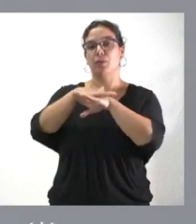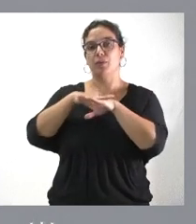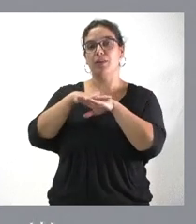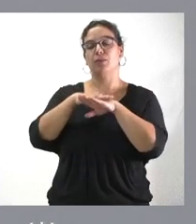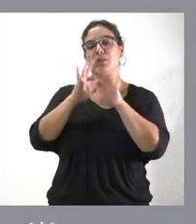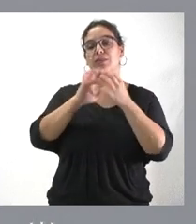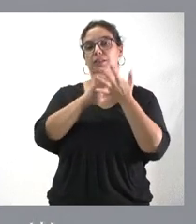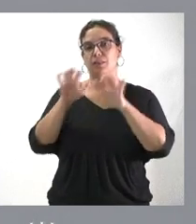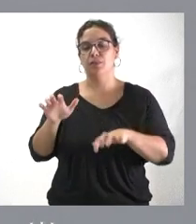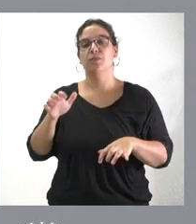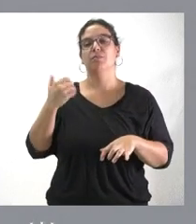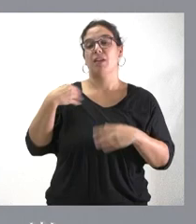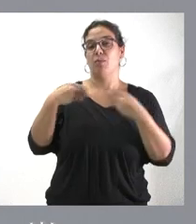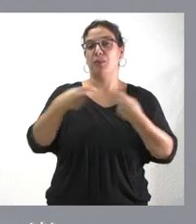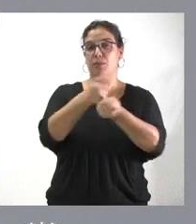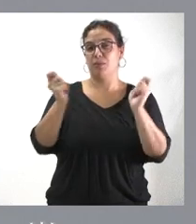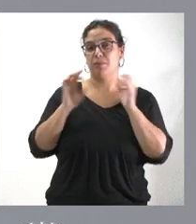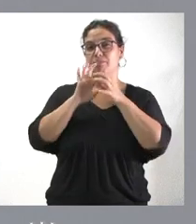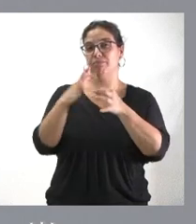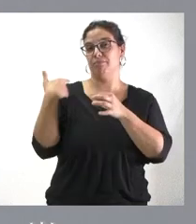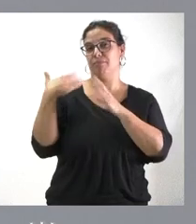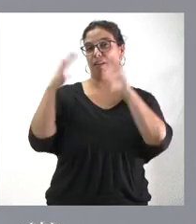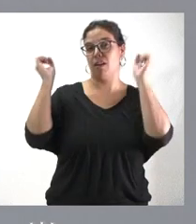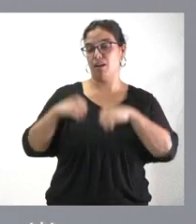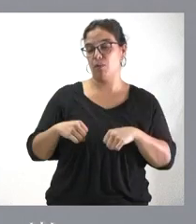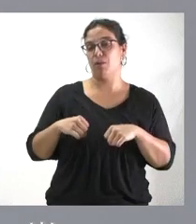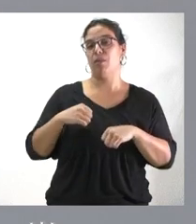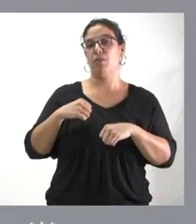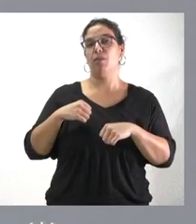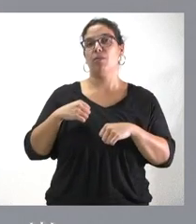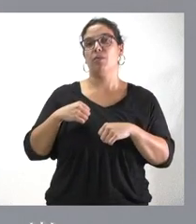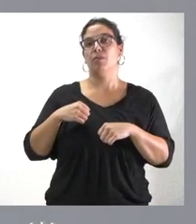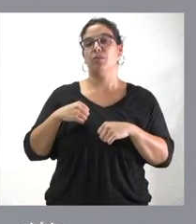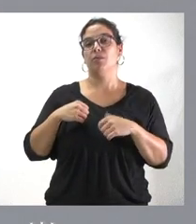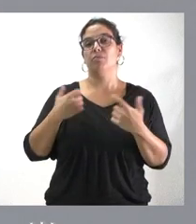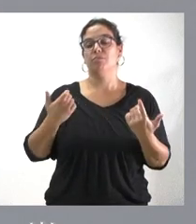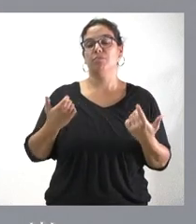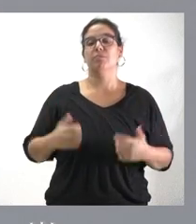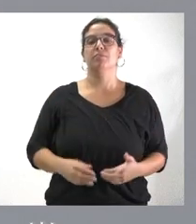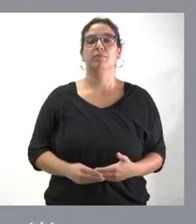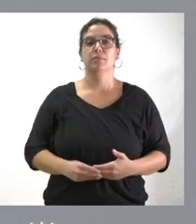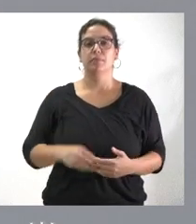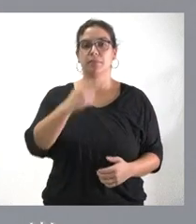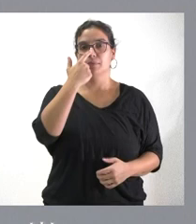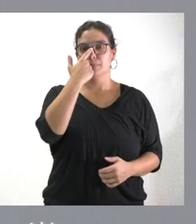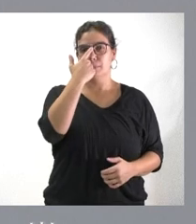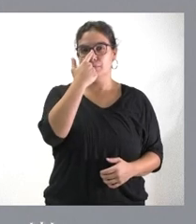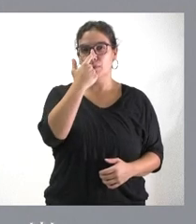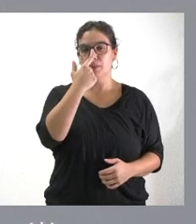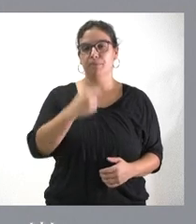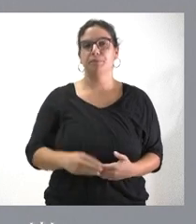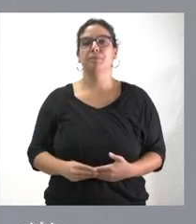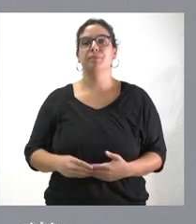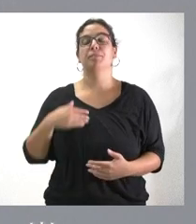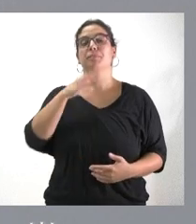Castilla y León. Les hemos entregado la documentación relativa a los acuerdos que han sido objeto de aprobación y paso a relatar aquellos